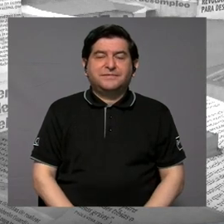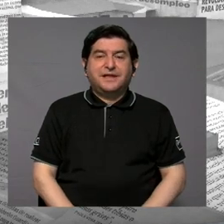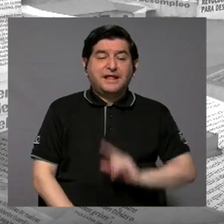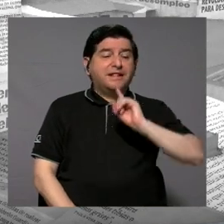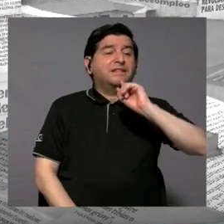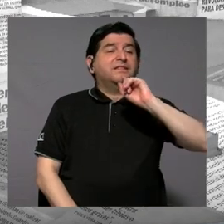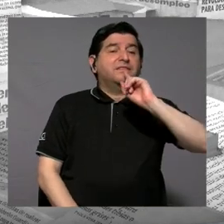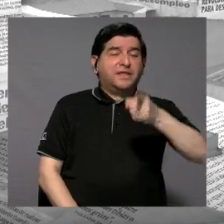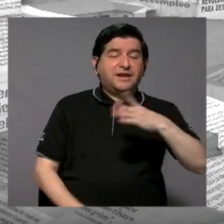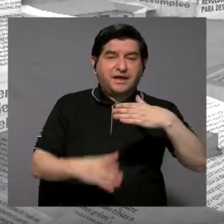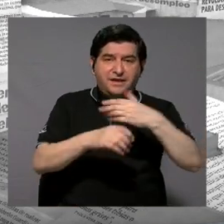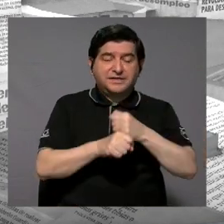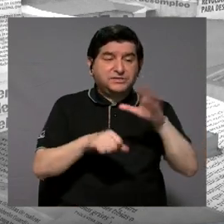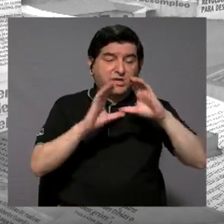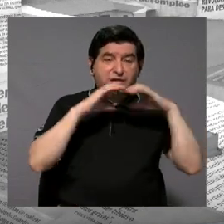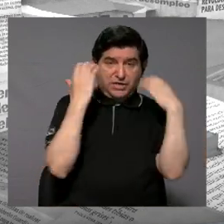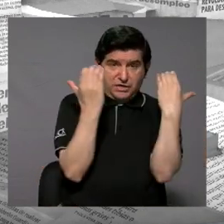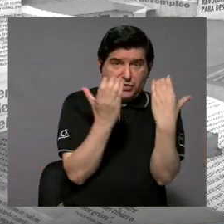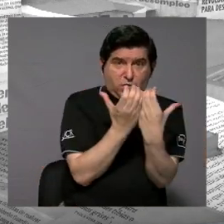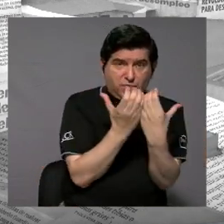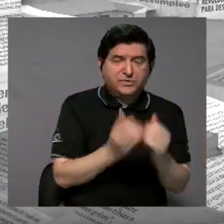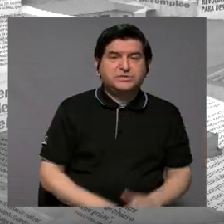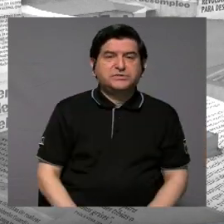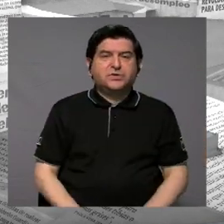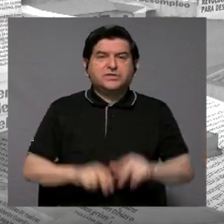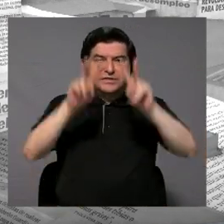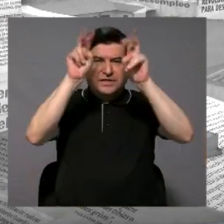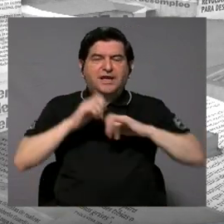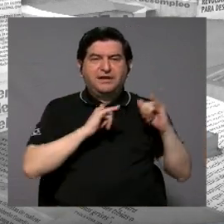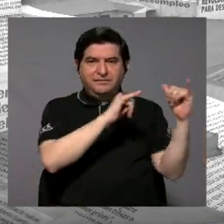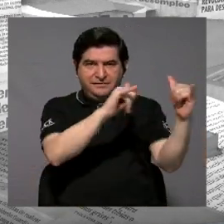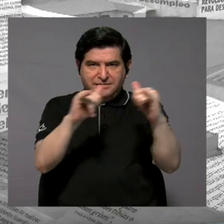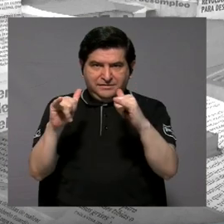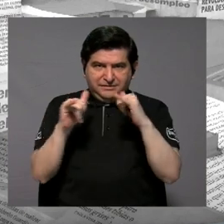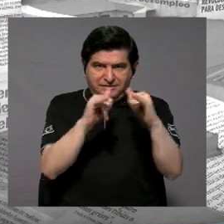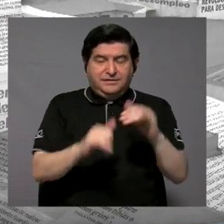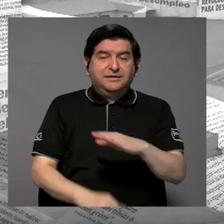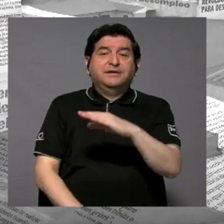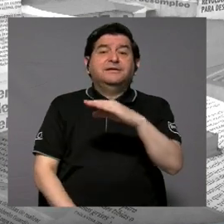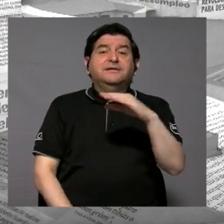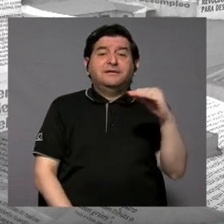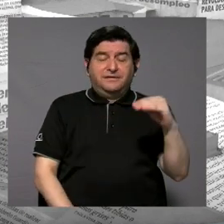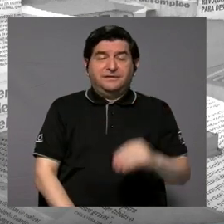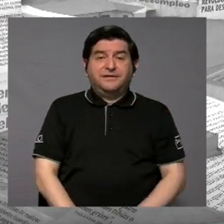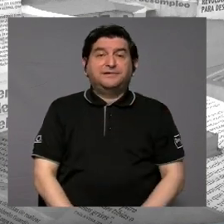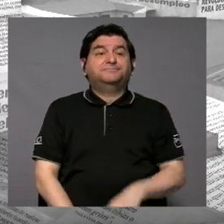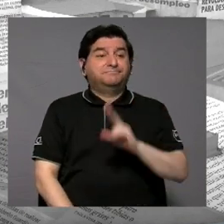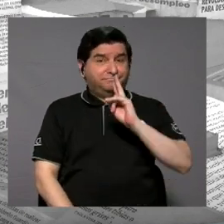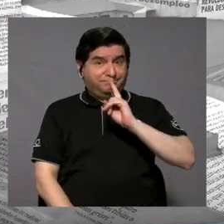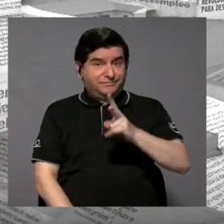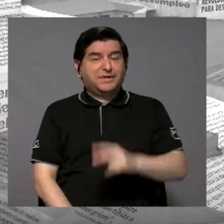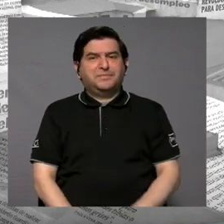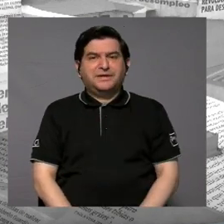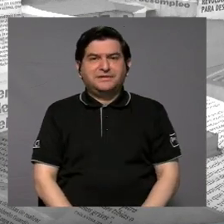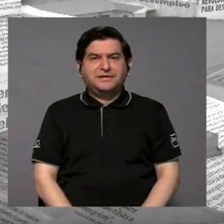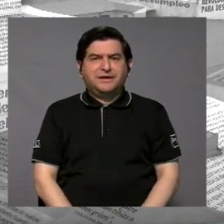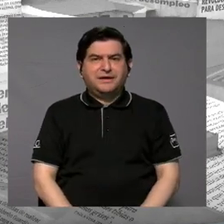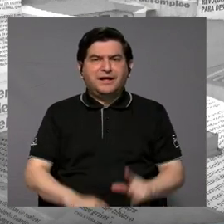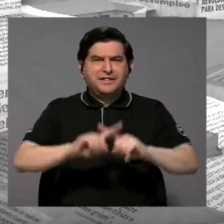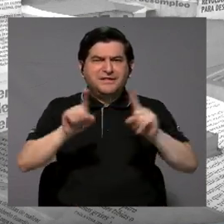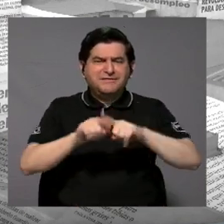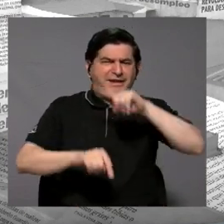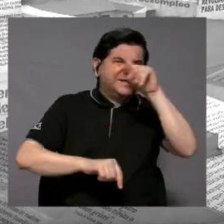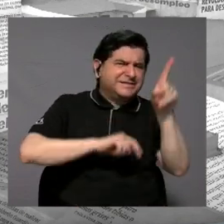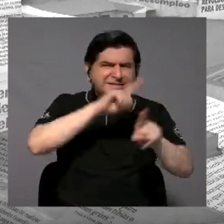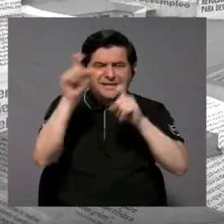pronunciamiento que hizo esta comisión, sobre las pruebas estandarizadas, y que realmente tiene una serie de